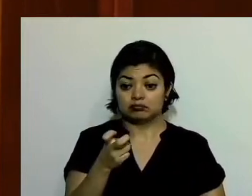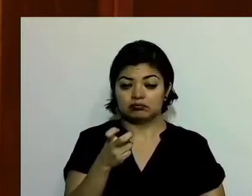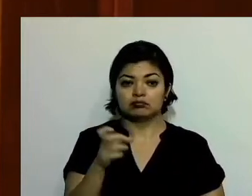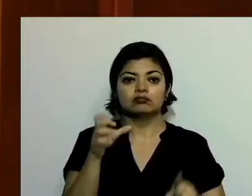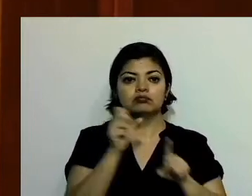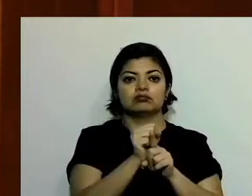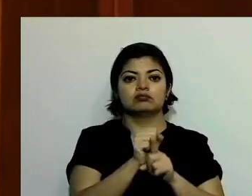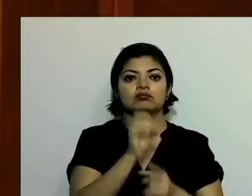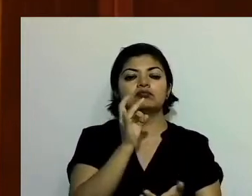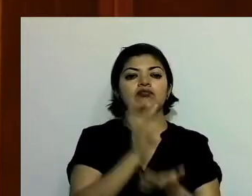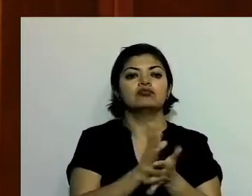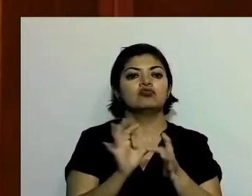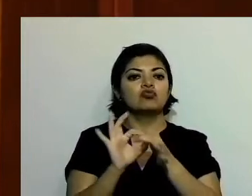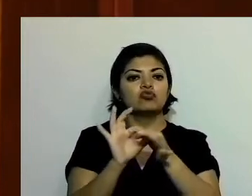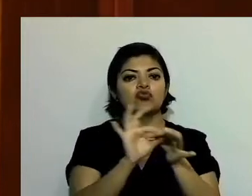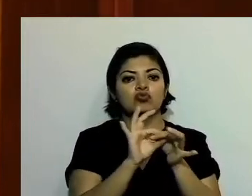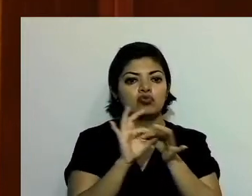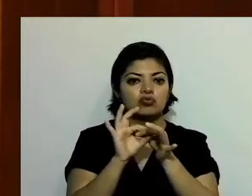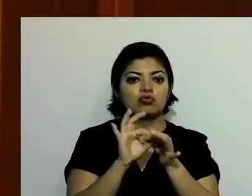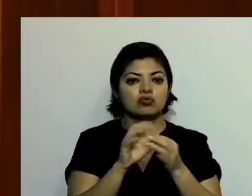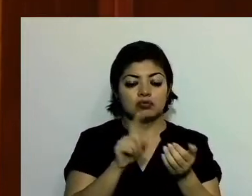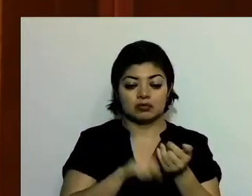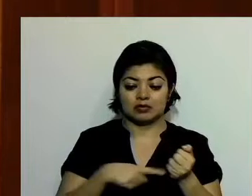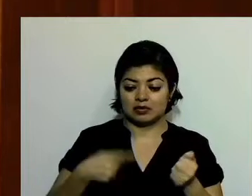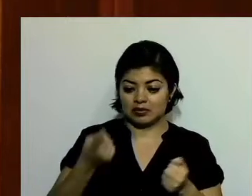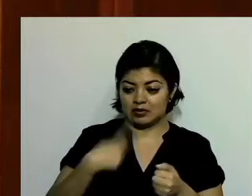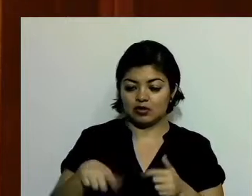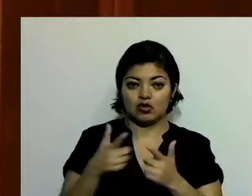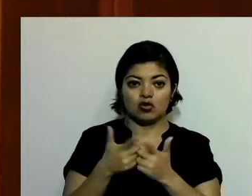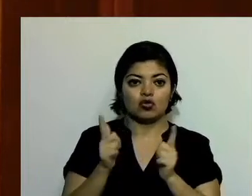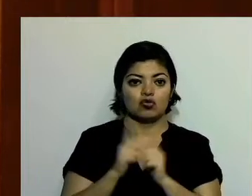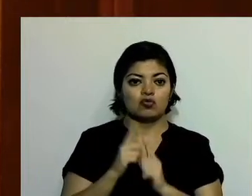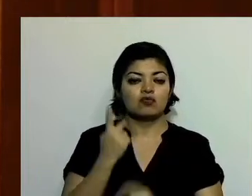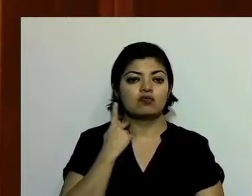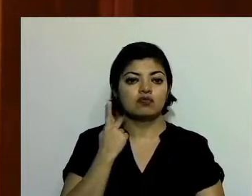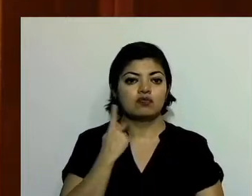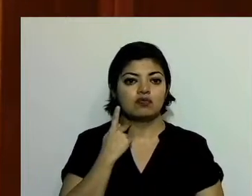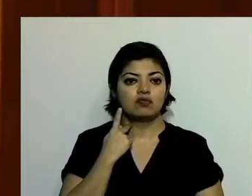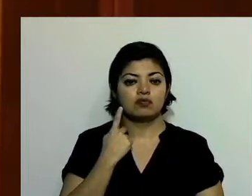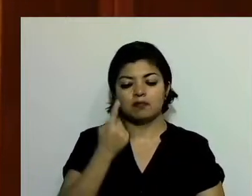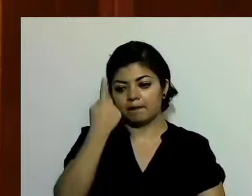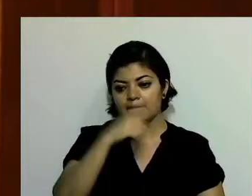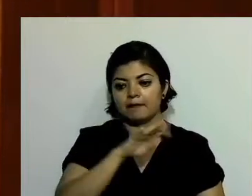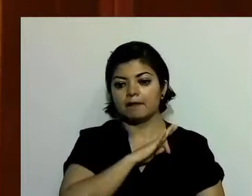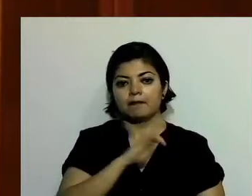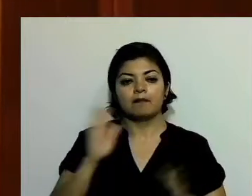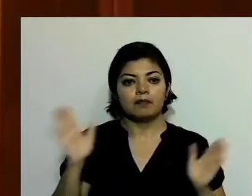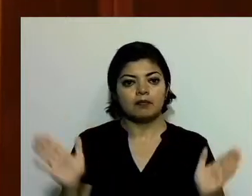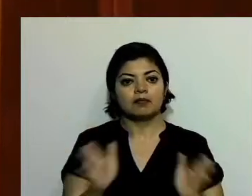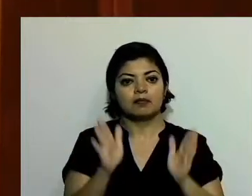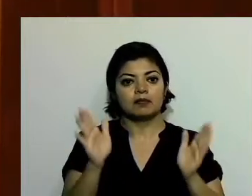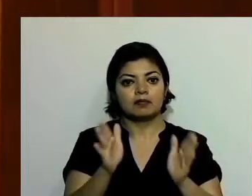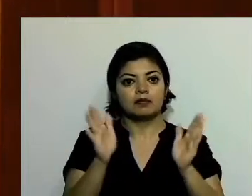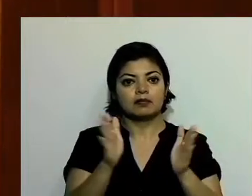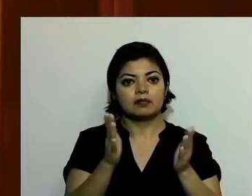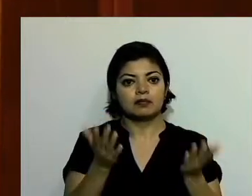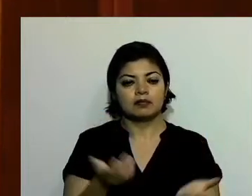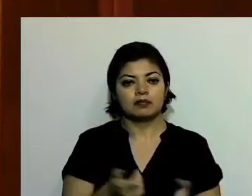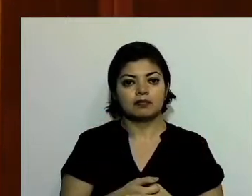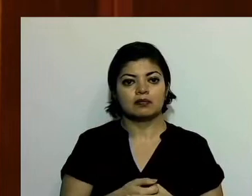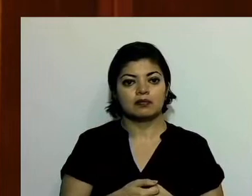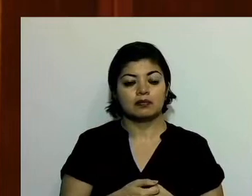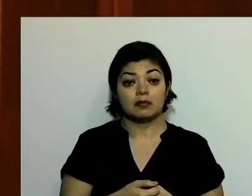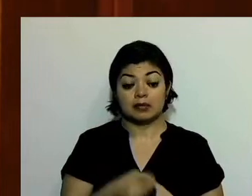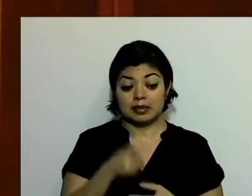unanimidad de esta legislatura para poder impulsar el